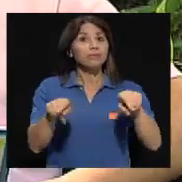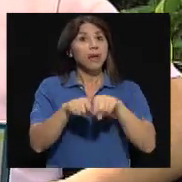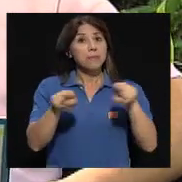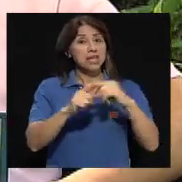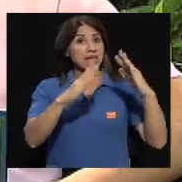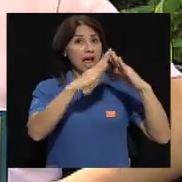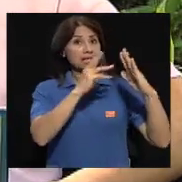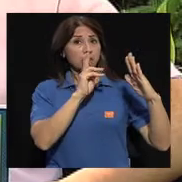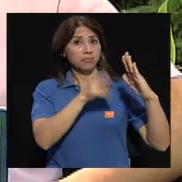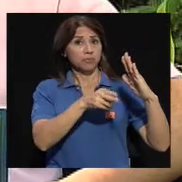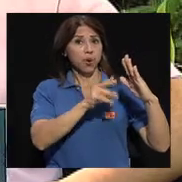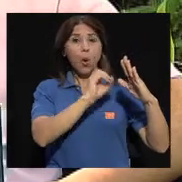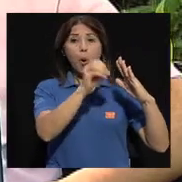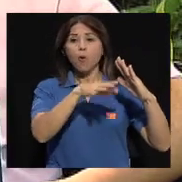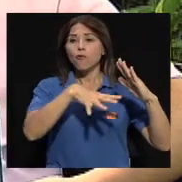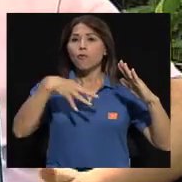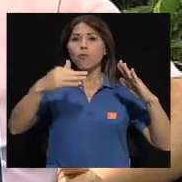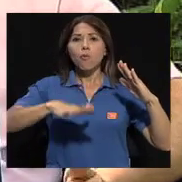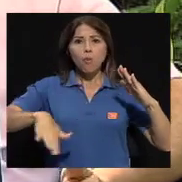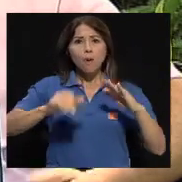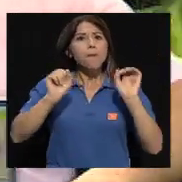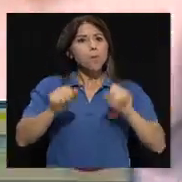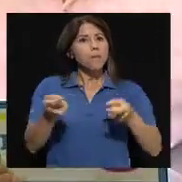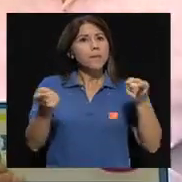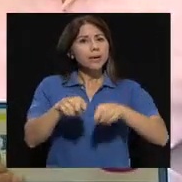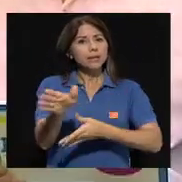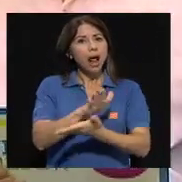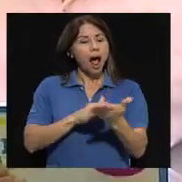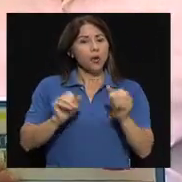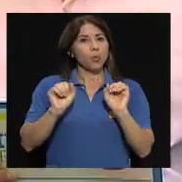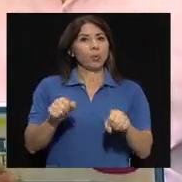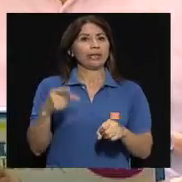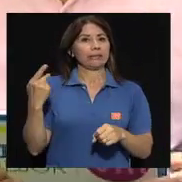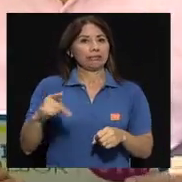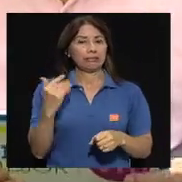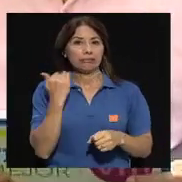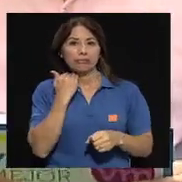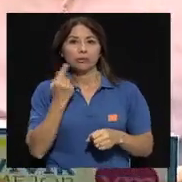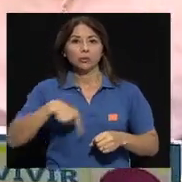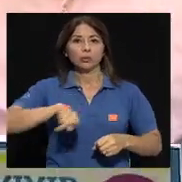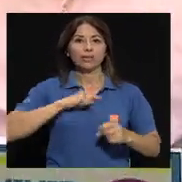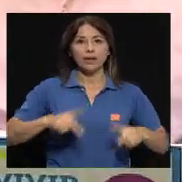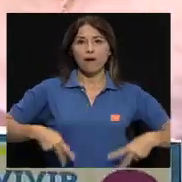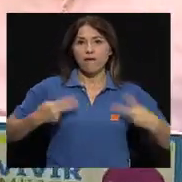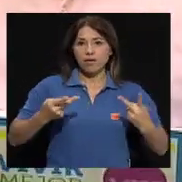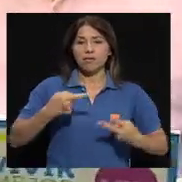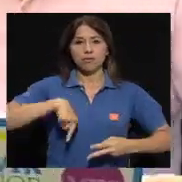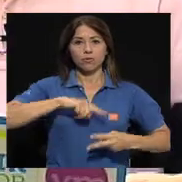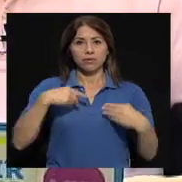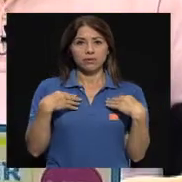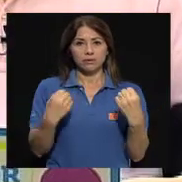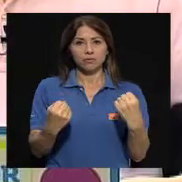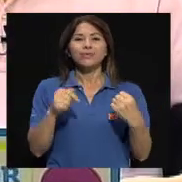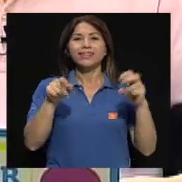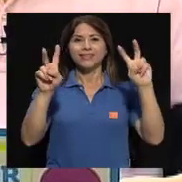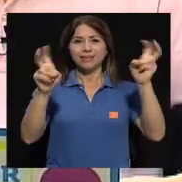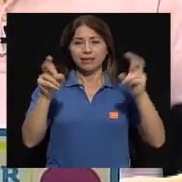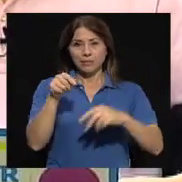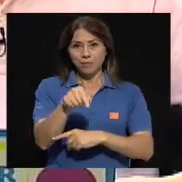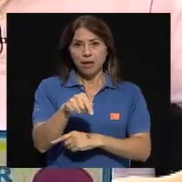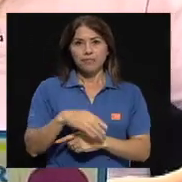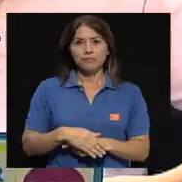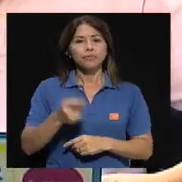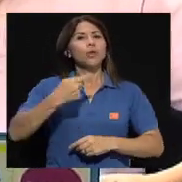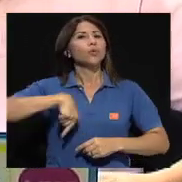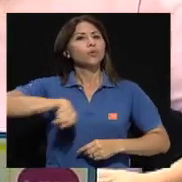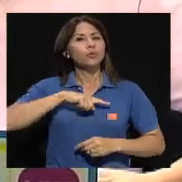accidente que ponga en riesgo nuestra integridad o nuestra vida. Y ese es el tema que les traemos el día de